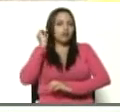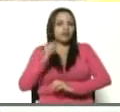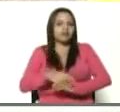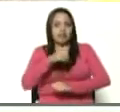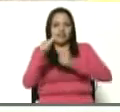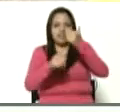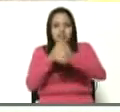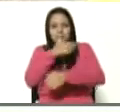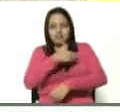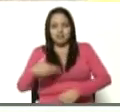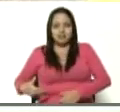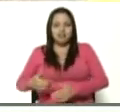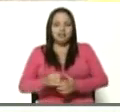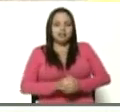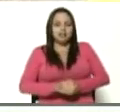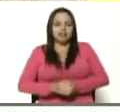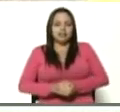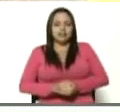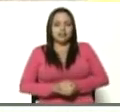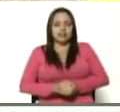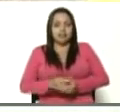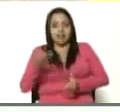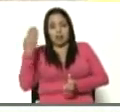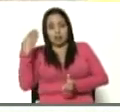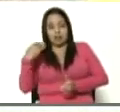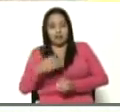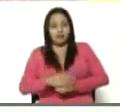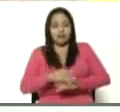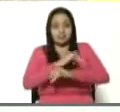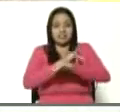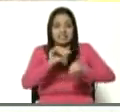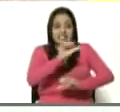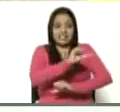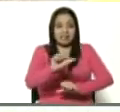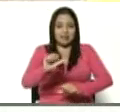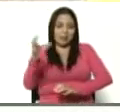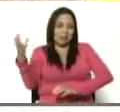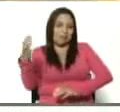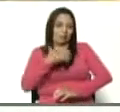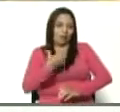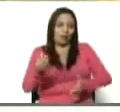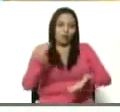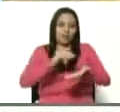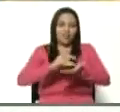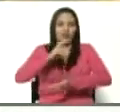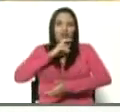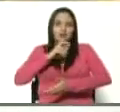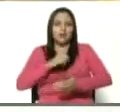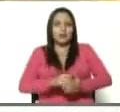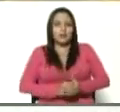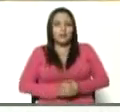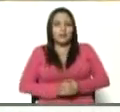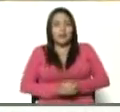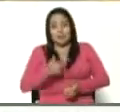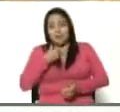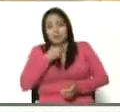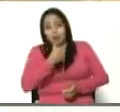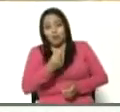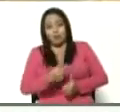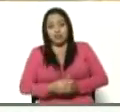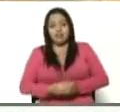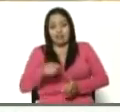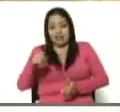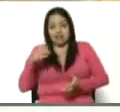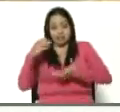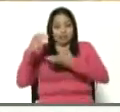ejecutiva. El fin de semana preservó y ganó su medalla de oro otra vez. A mí me gusta, conservó el título,